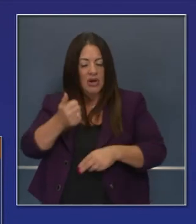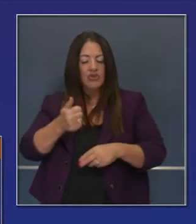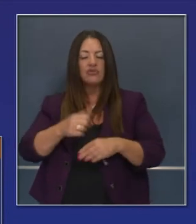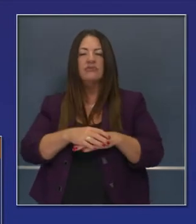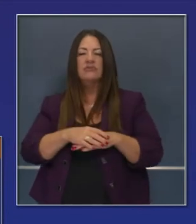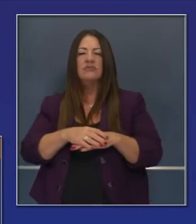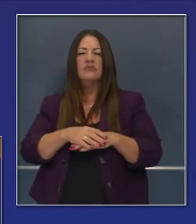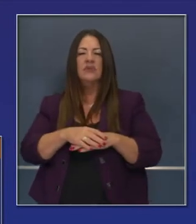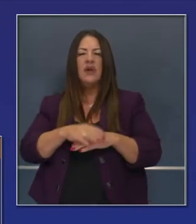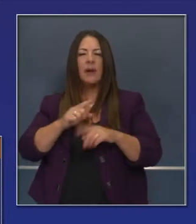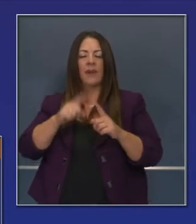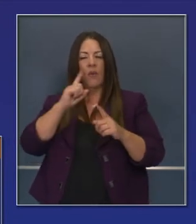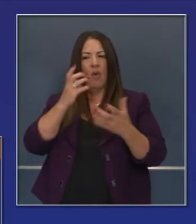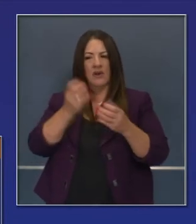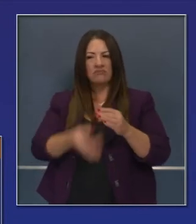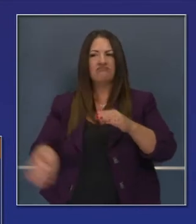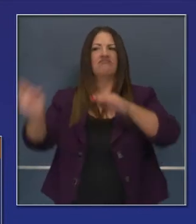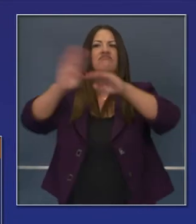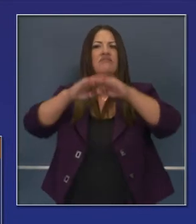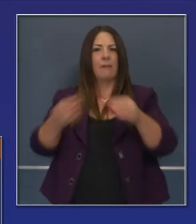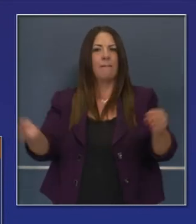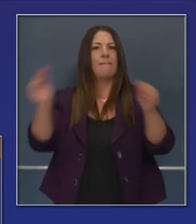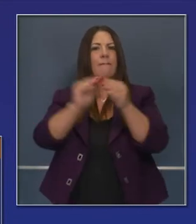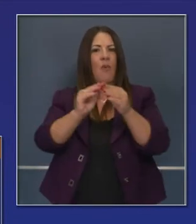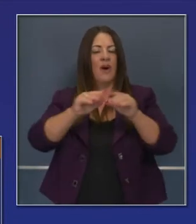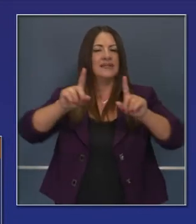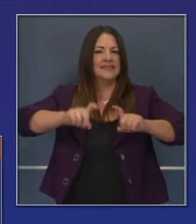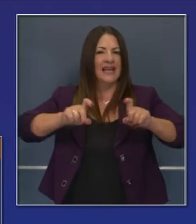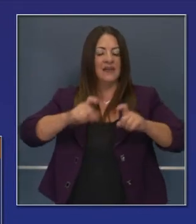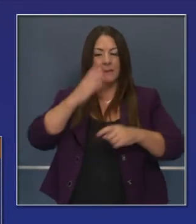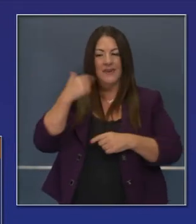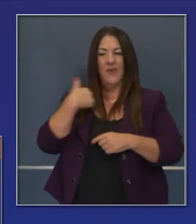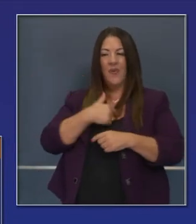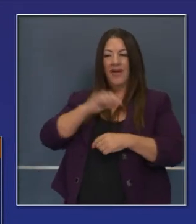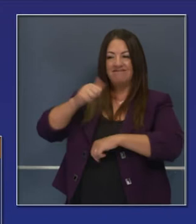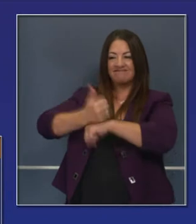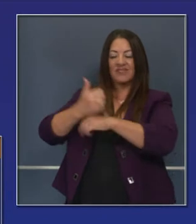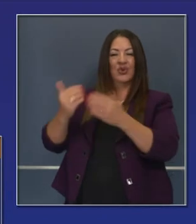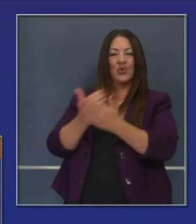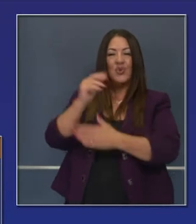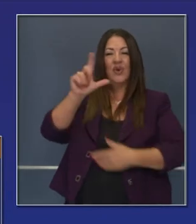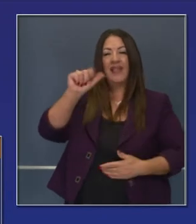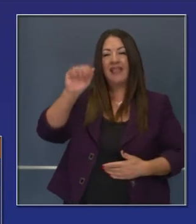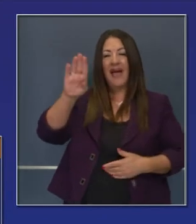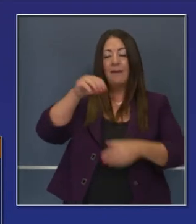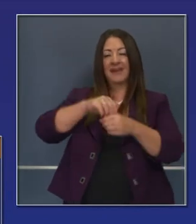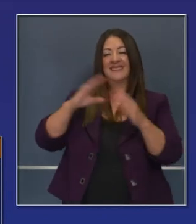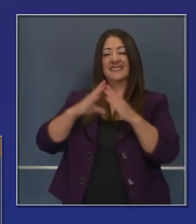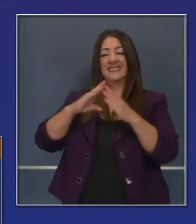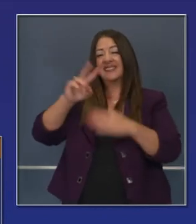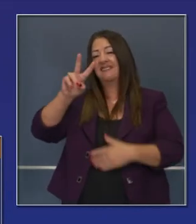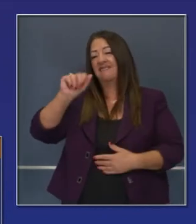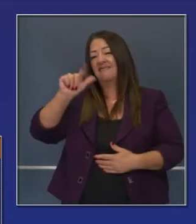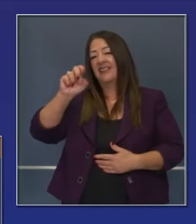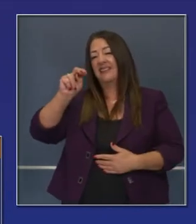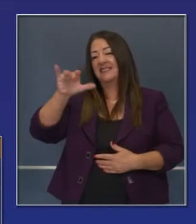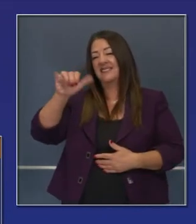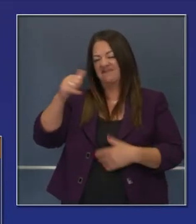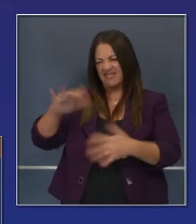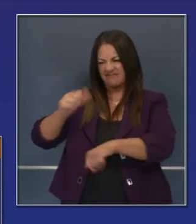Más tarde en la semana, anunciaremos el esfuerzo para aumentar considerablemente el número de pruebas con el laboratorio en Valencia,